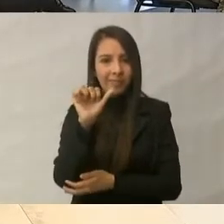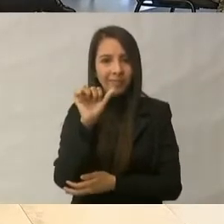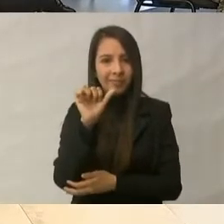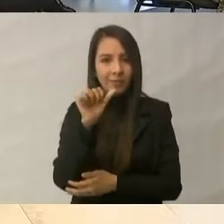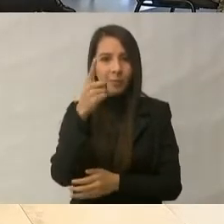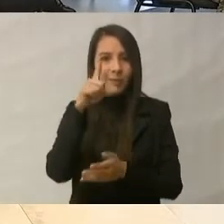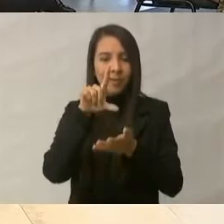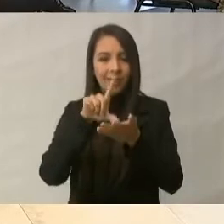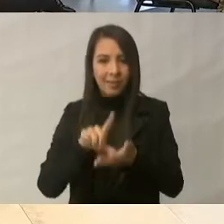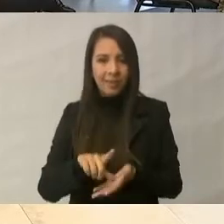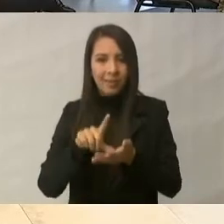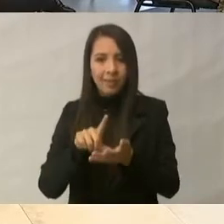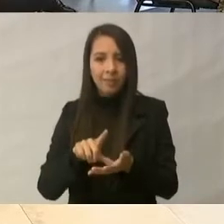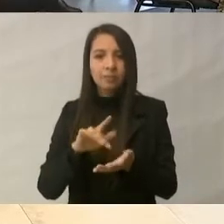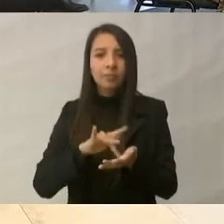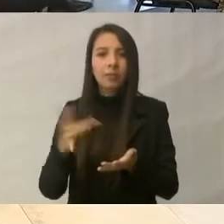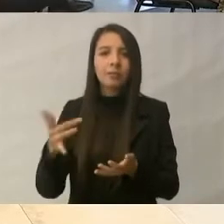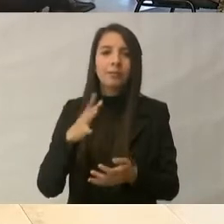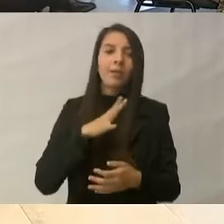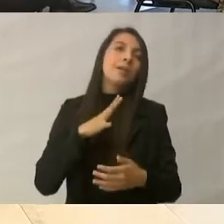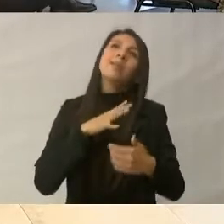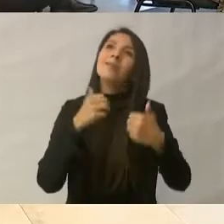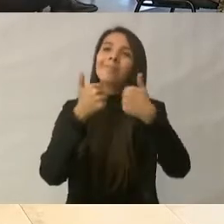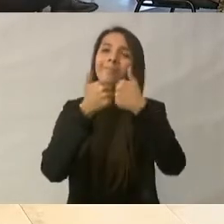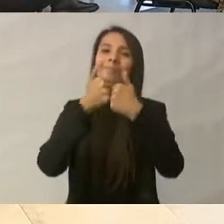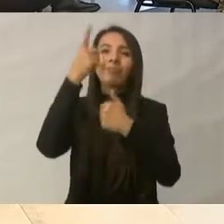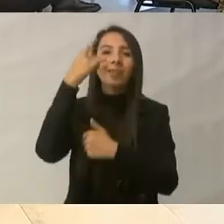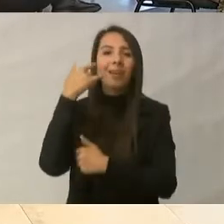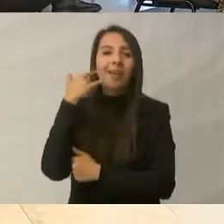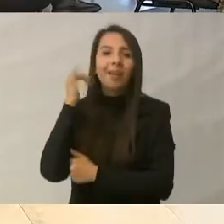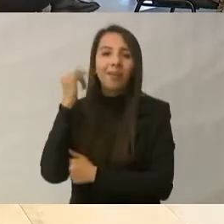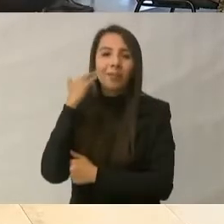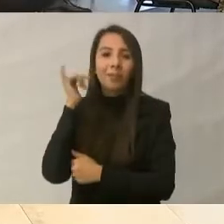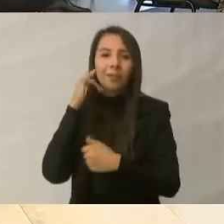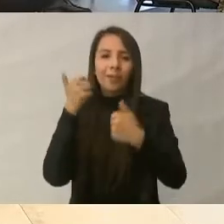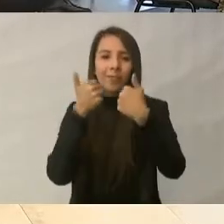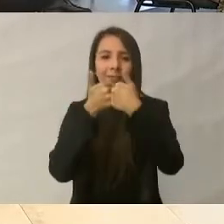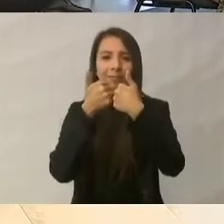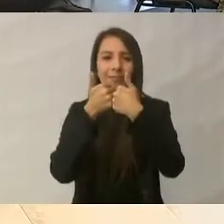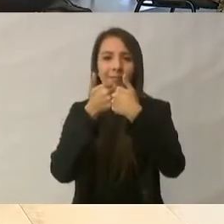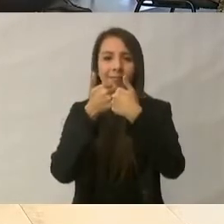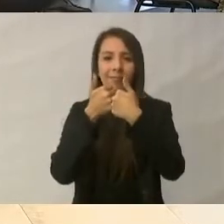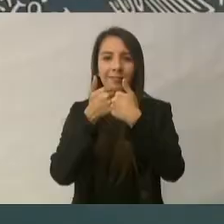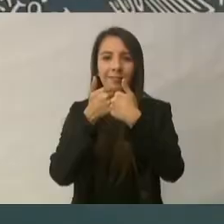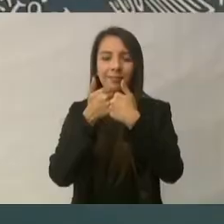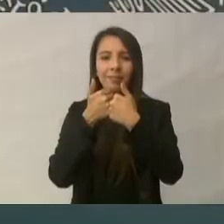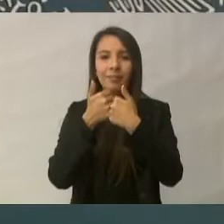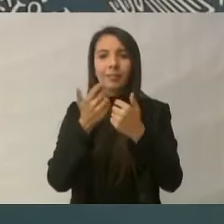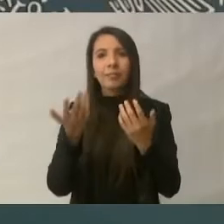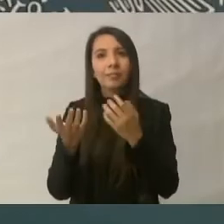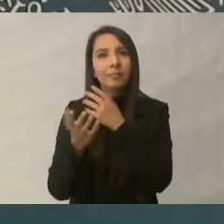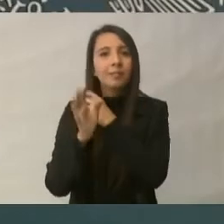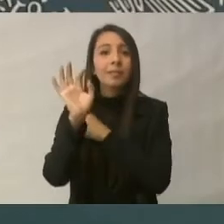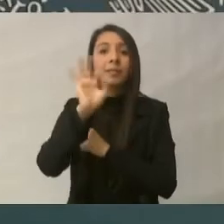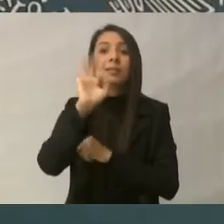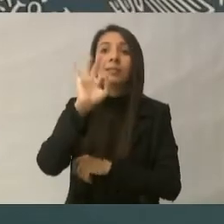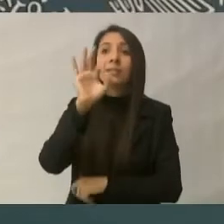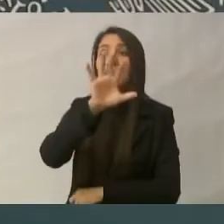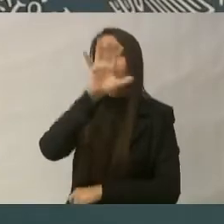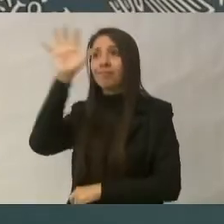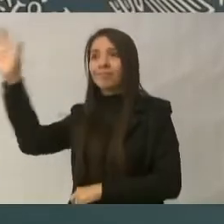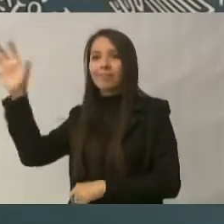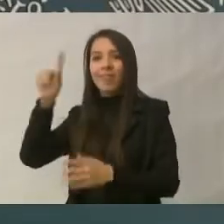de vecino a California, si fuesen vecinos como Pasa, con Tamaulipas o con